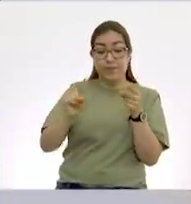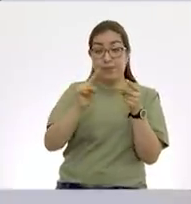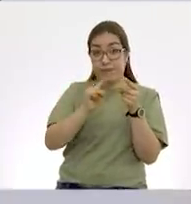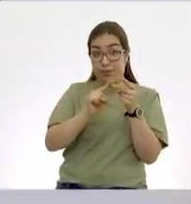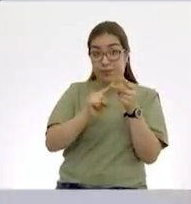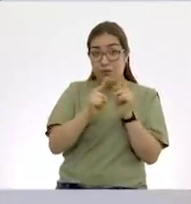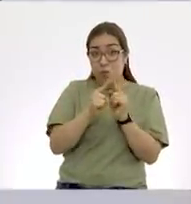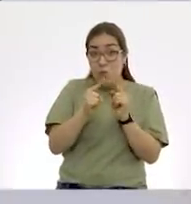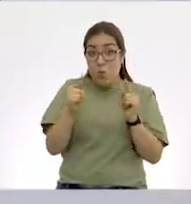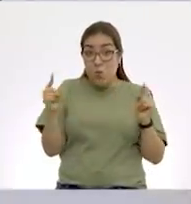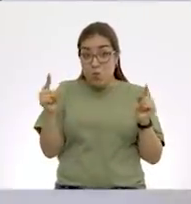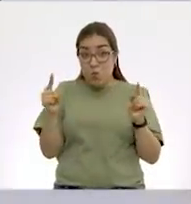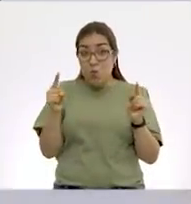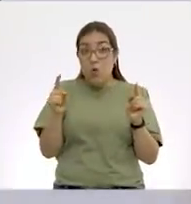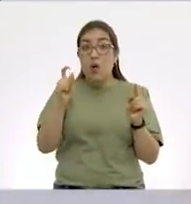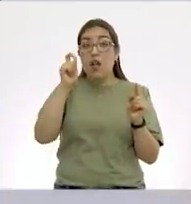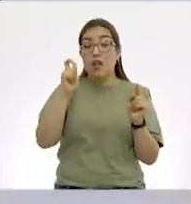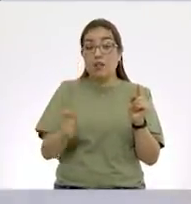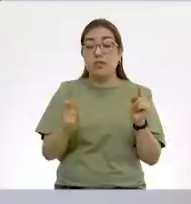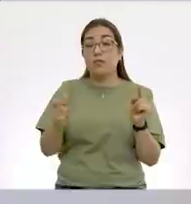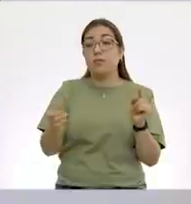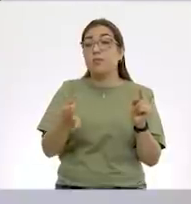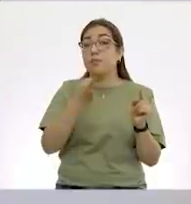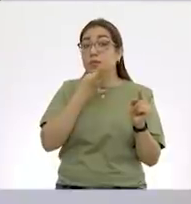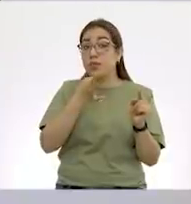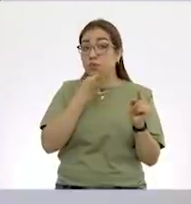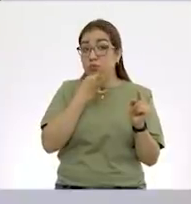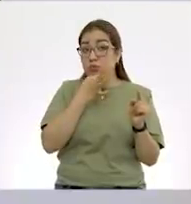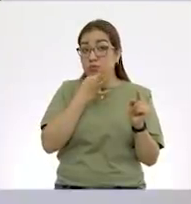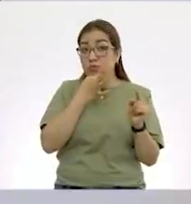más larga está señalando los minutos.